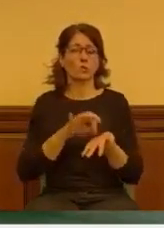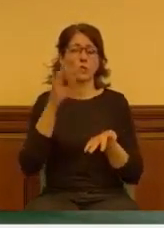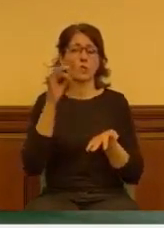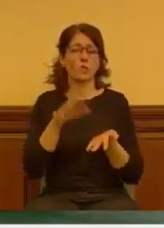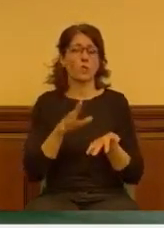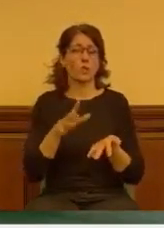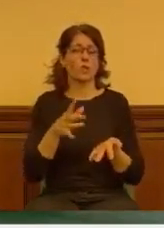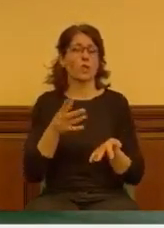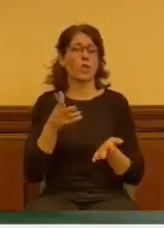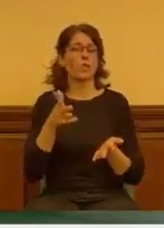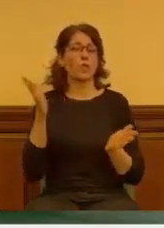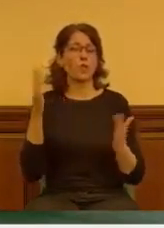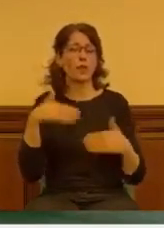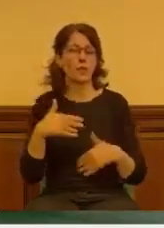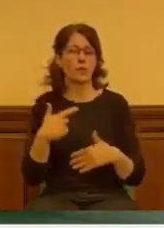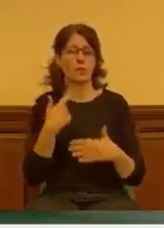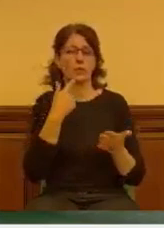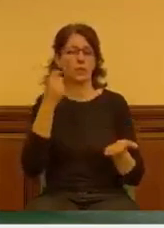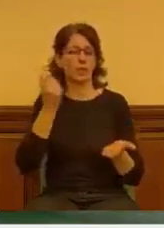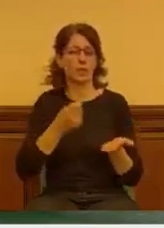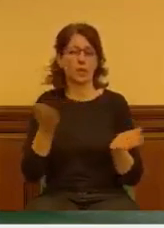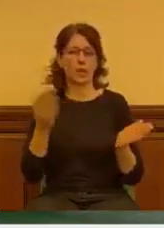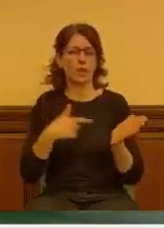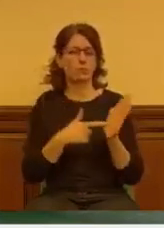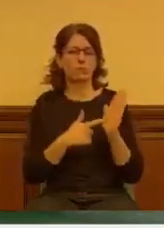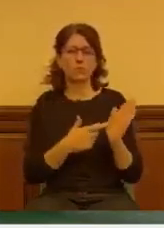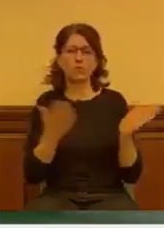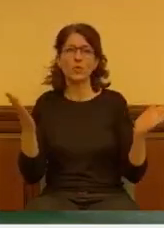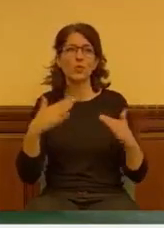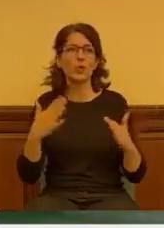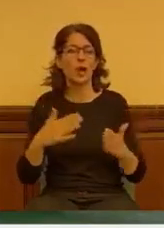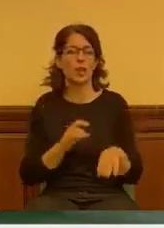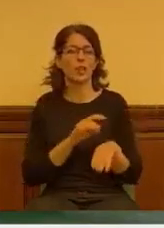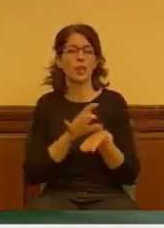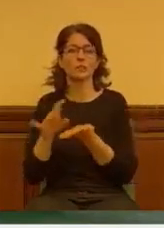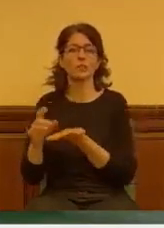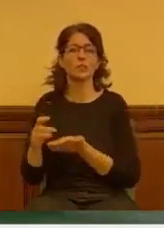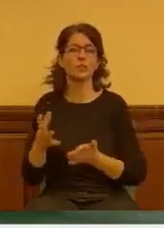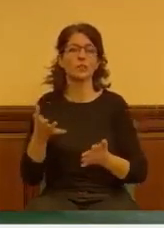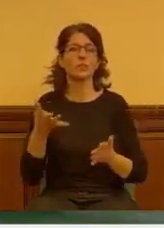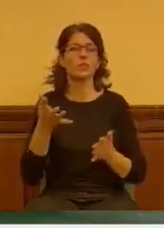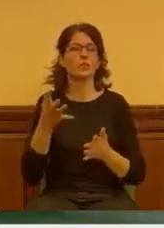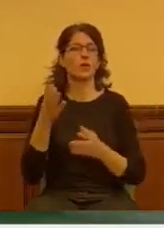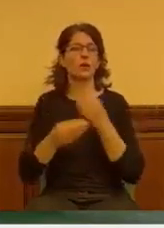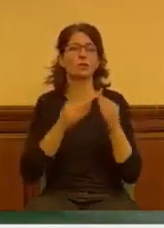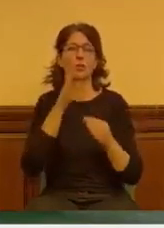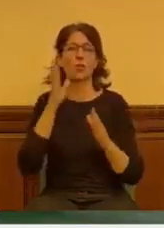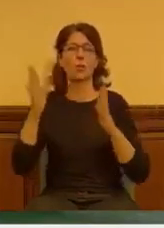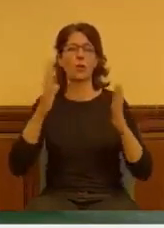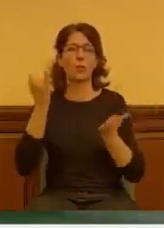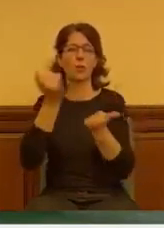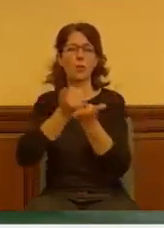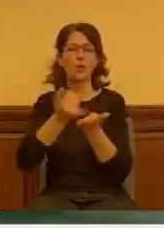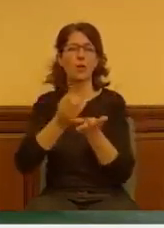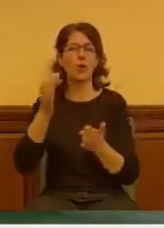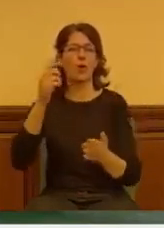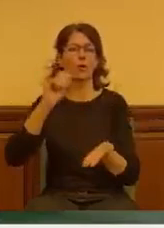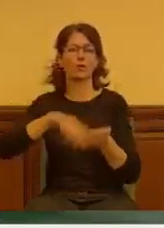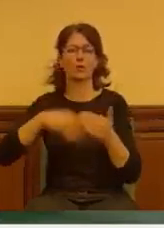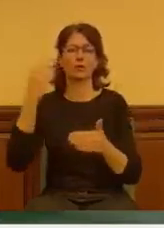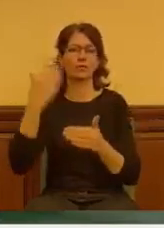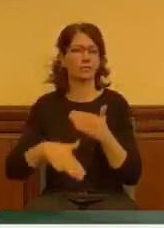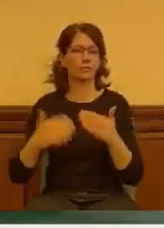que declare que se ha despido a ningún trabajador. Los despidos han sido por no pasar el periodo de prueba o por contratos cumplidos. Entonces,